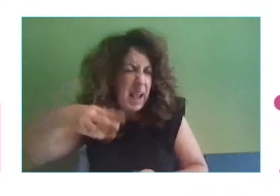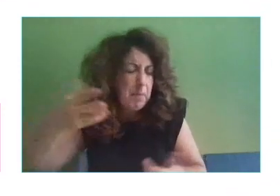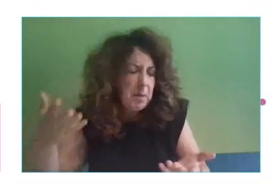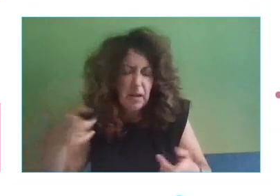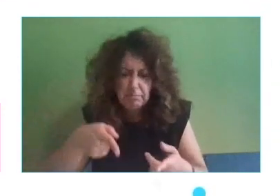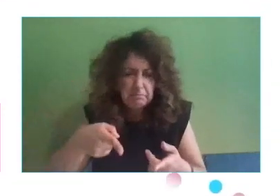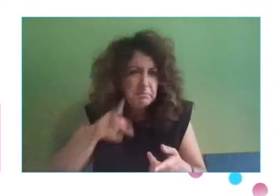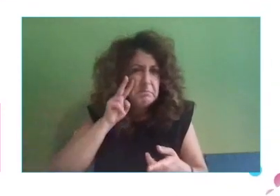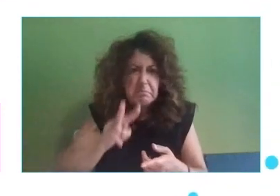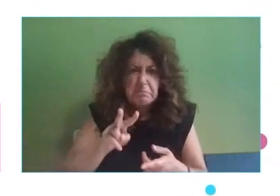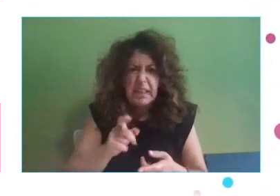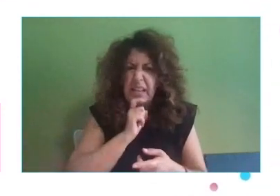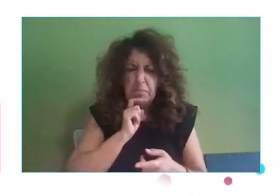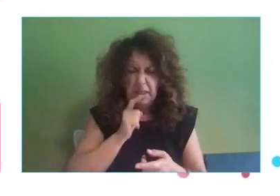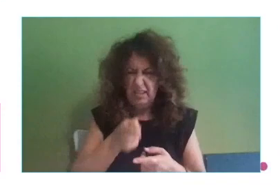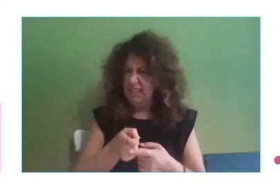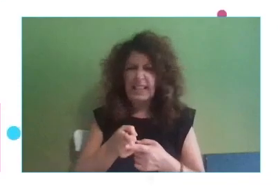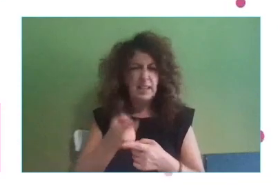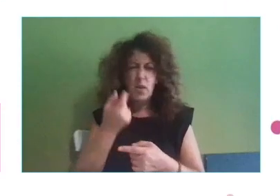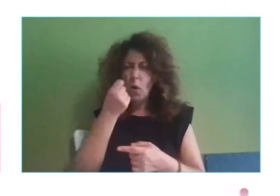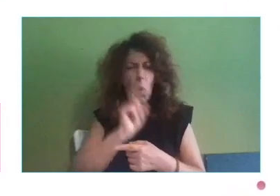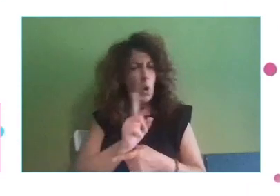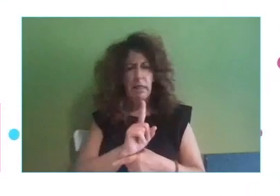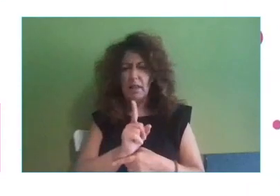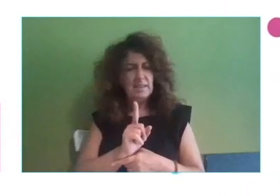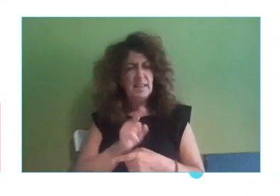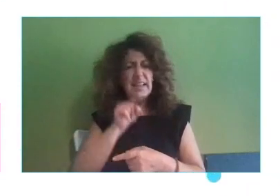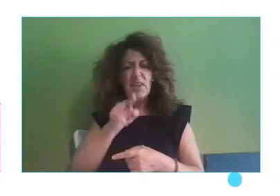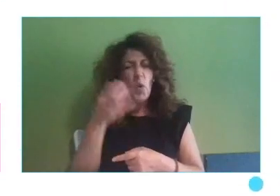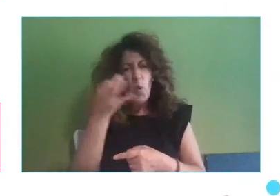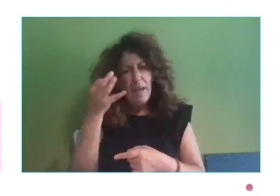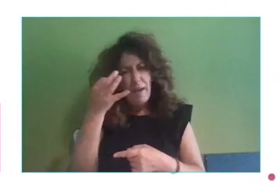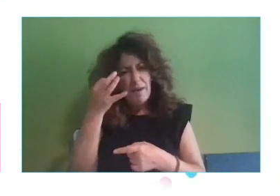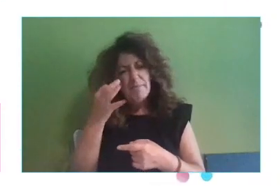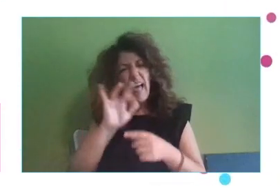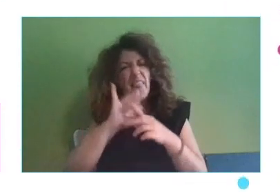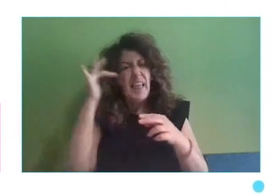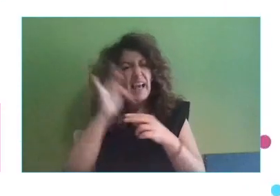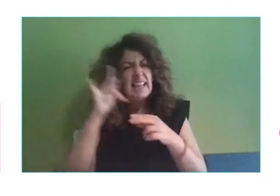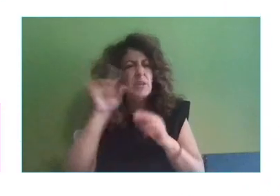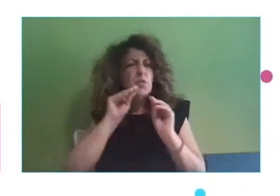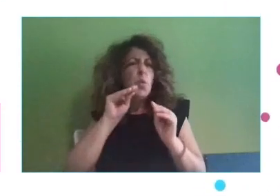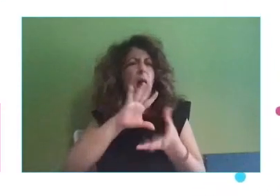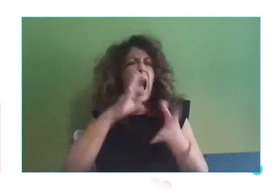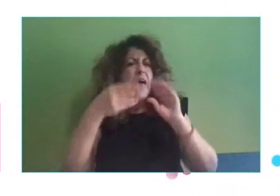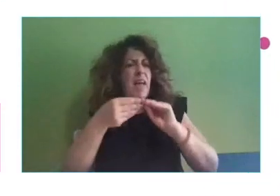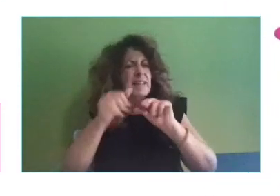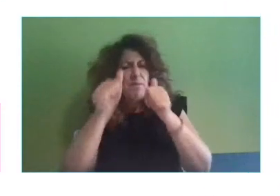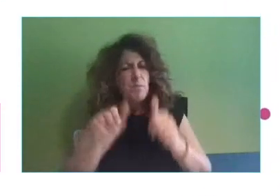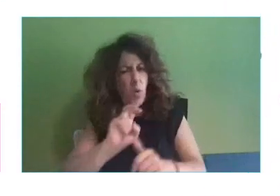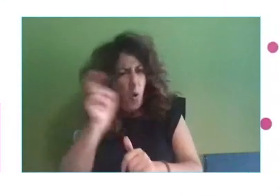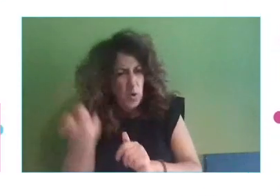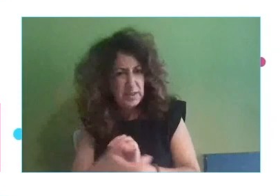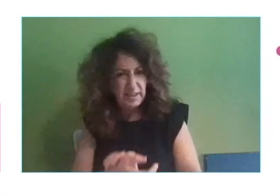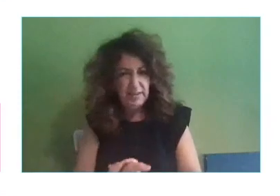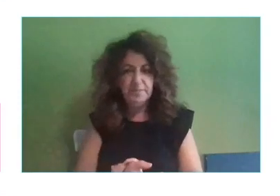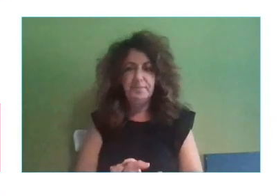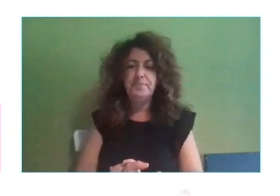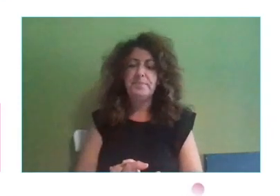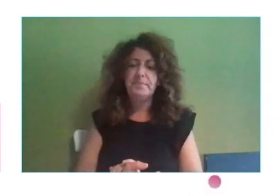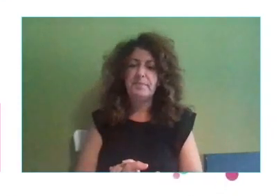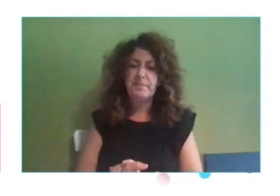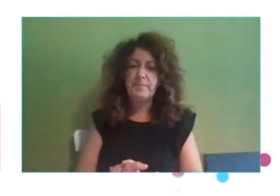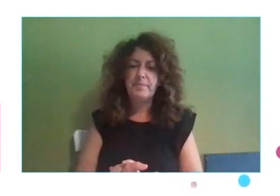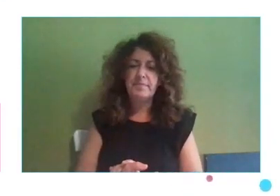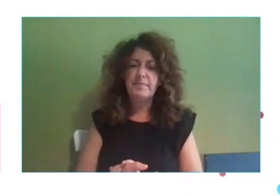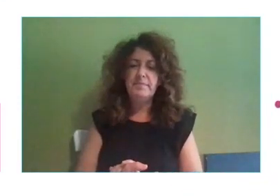necesitas eso, necesitas algo que se adapte a tu fase de digitalización y a tu fase de crecimiento como PyME. Luego, esos servicios